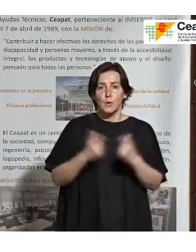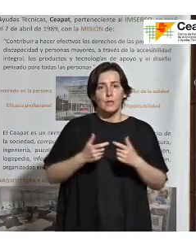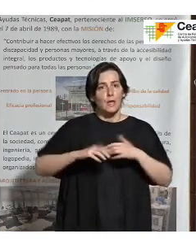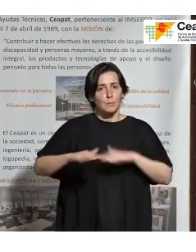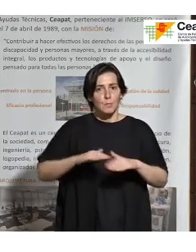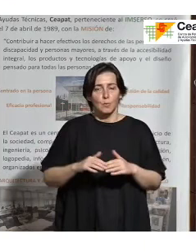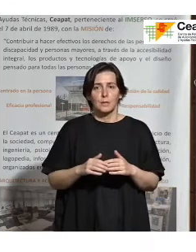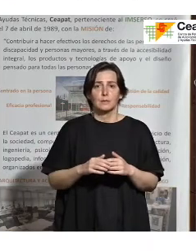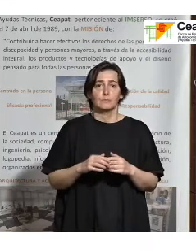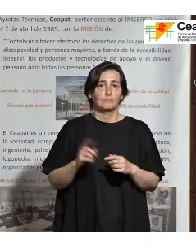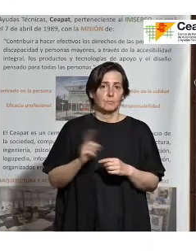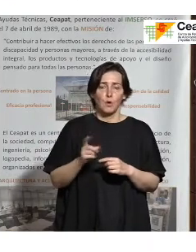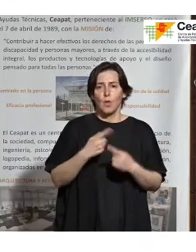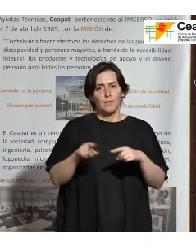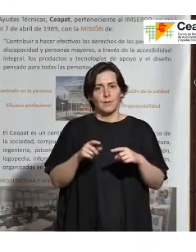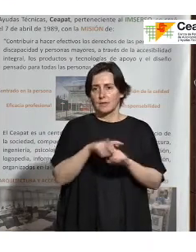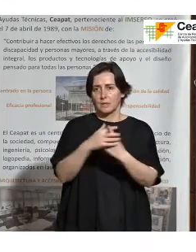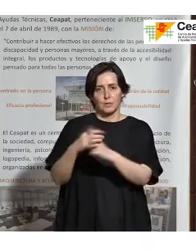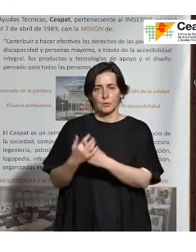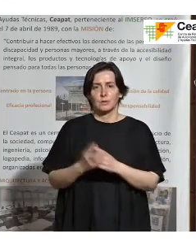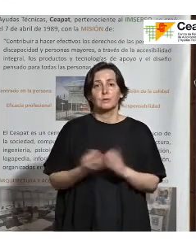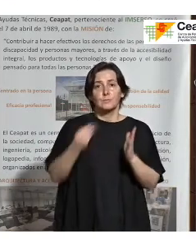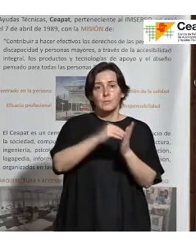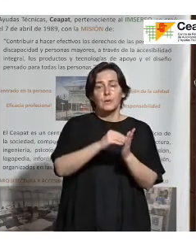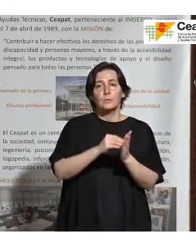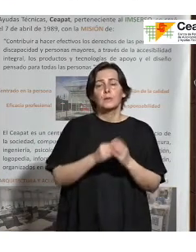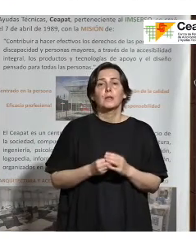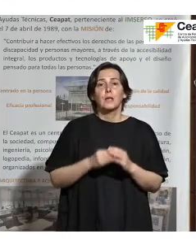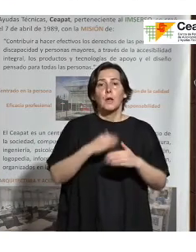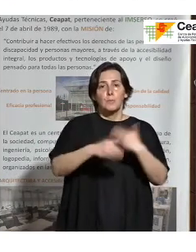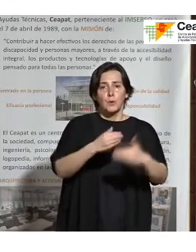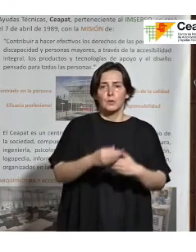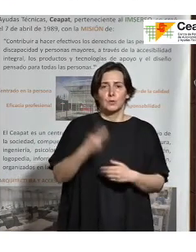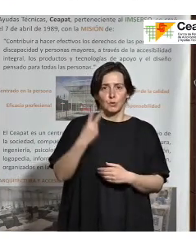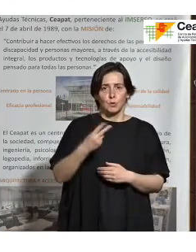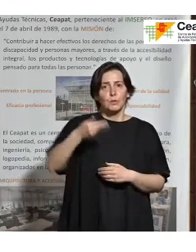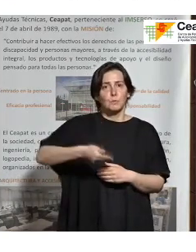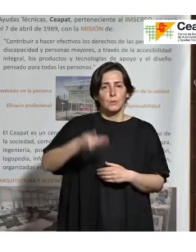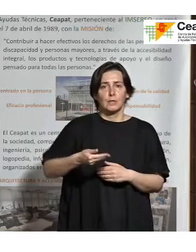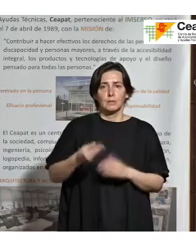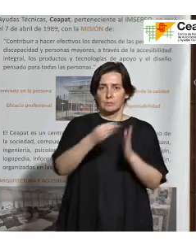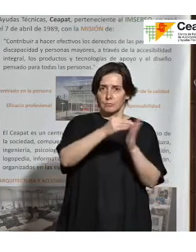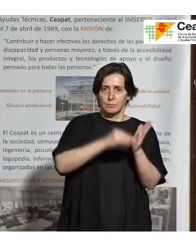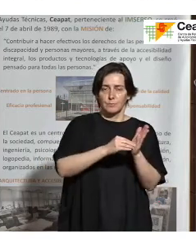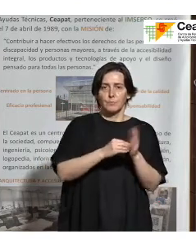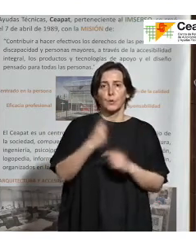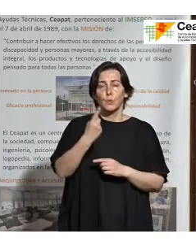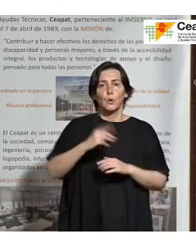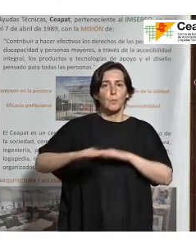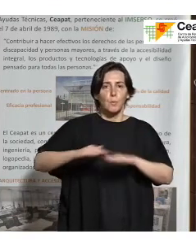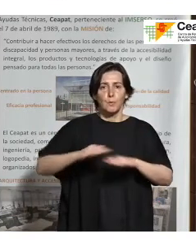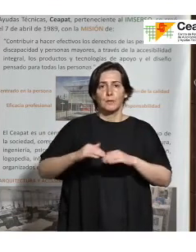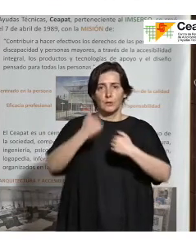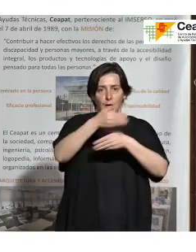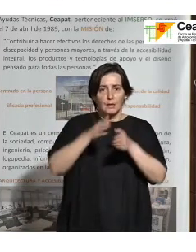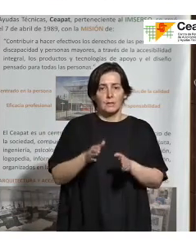es obligatorio que dispongas de ese proceso. Y se han incorporado dos procesos para mí claves. Que uno es la movilización de atención